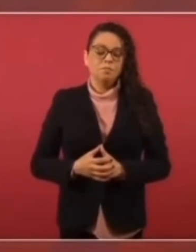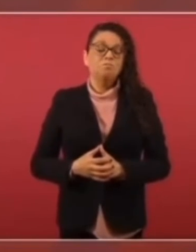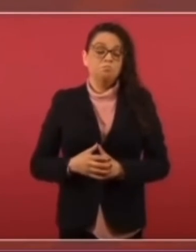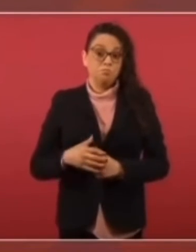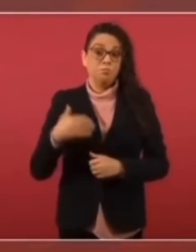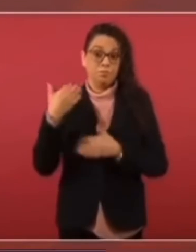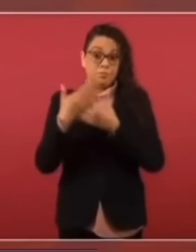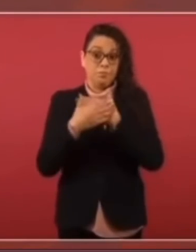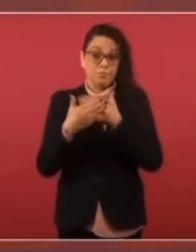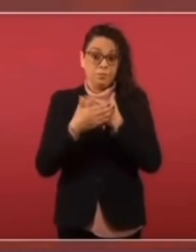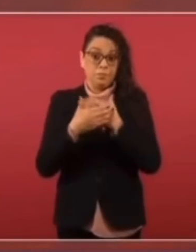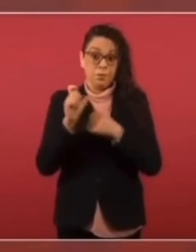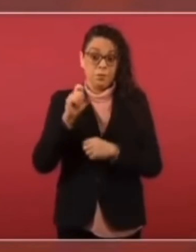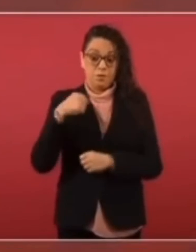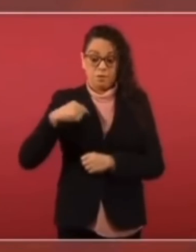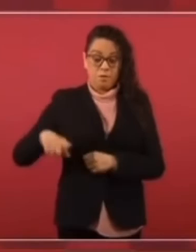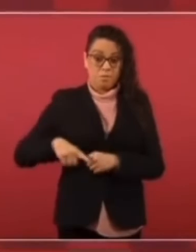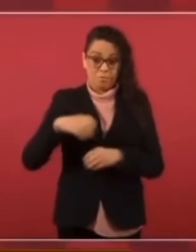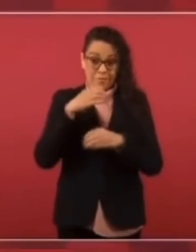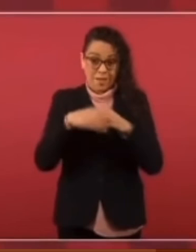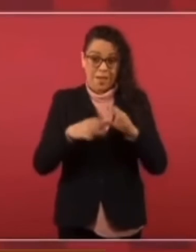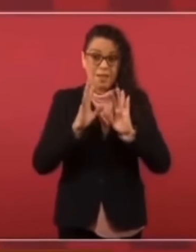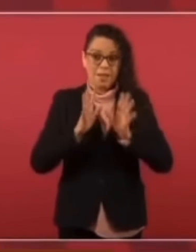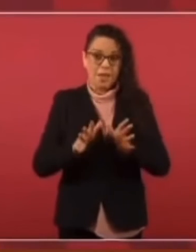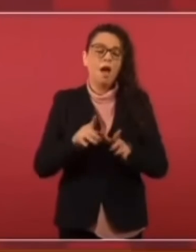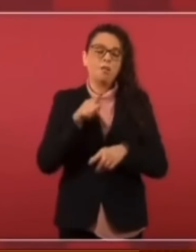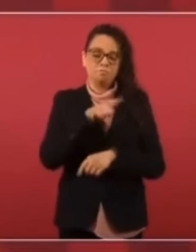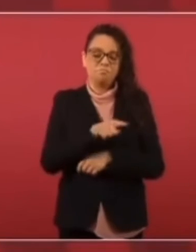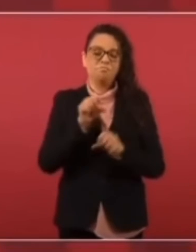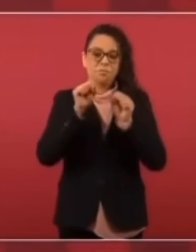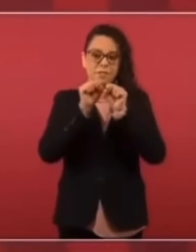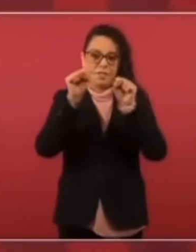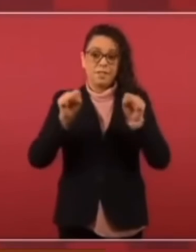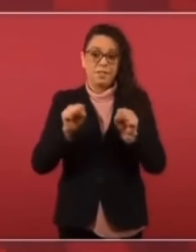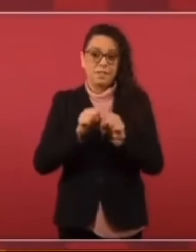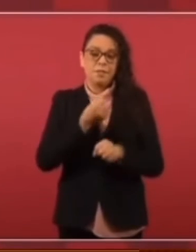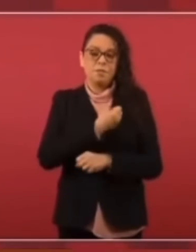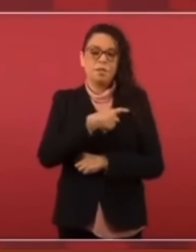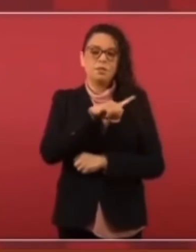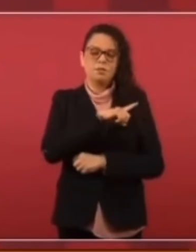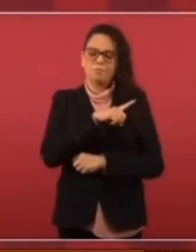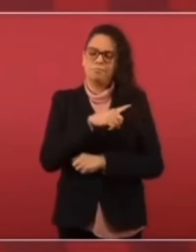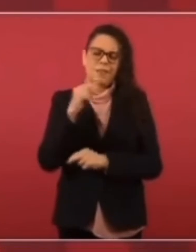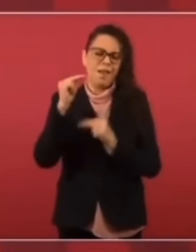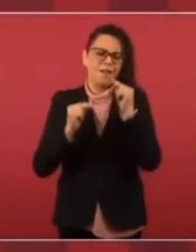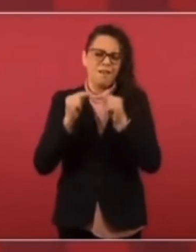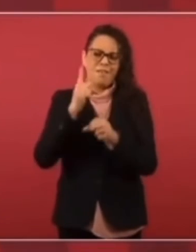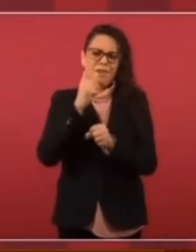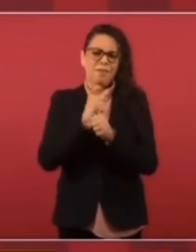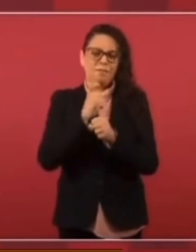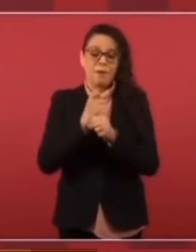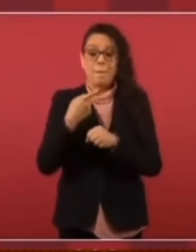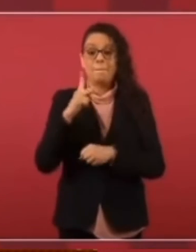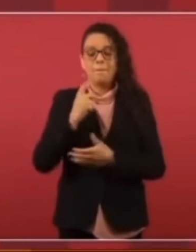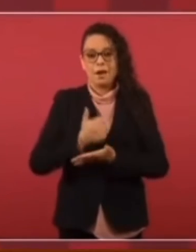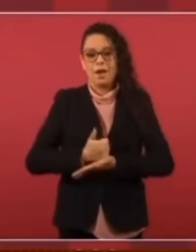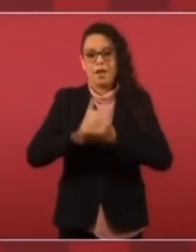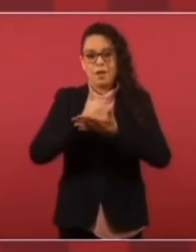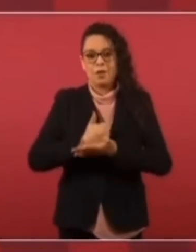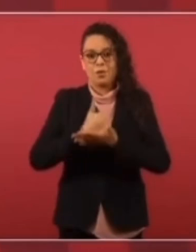sistema de salud de primera, con el apoyo de los trabajadores de la salud